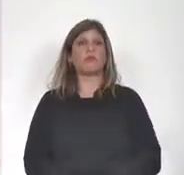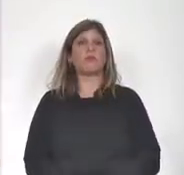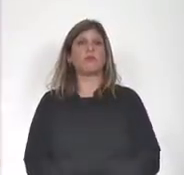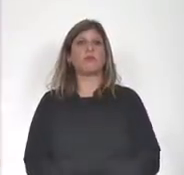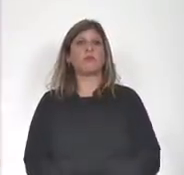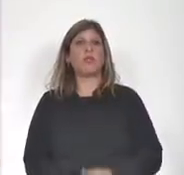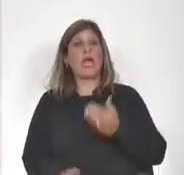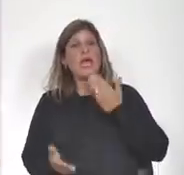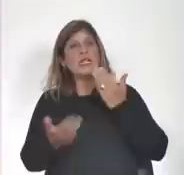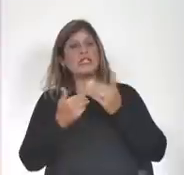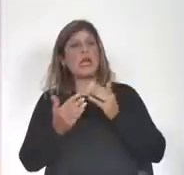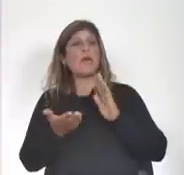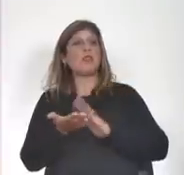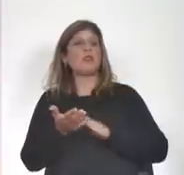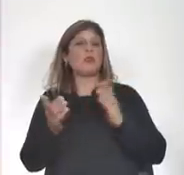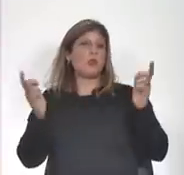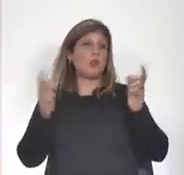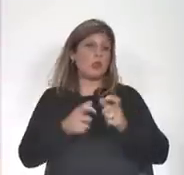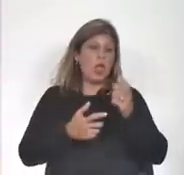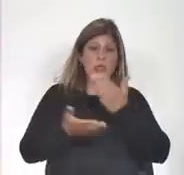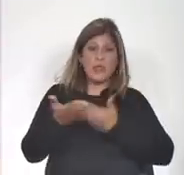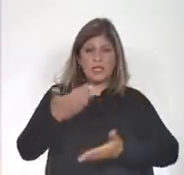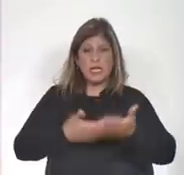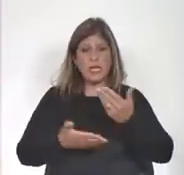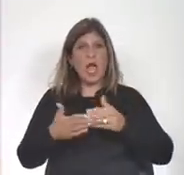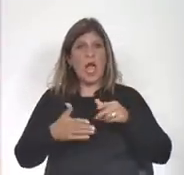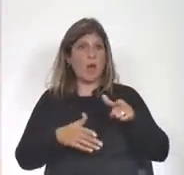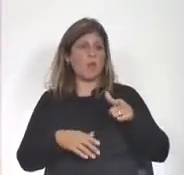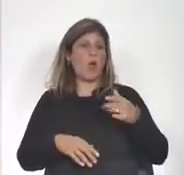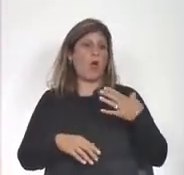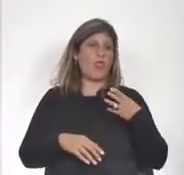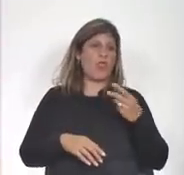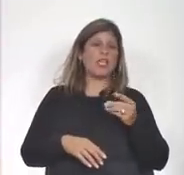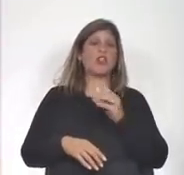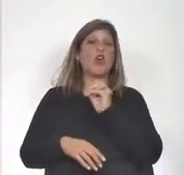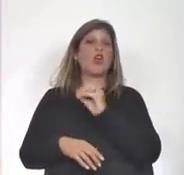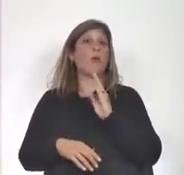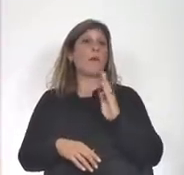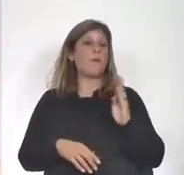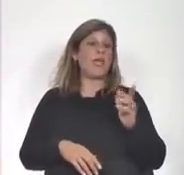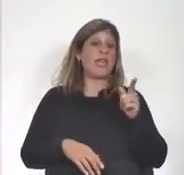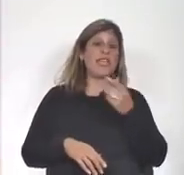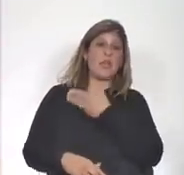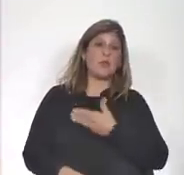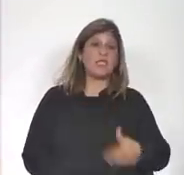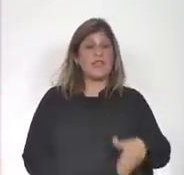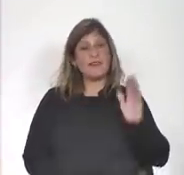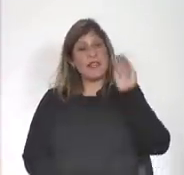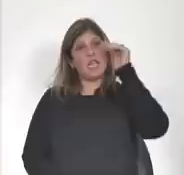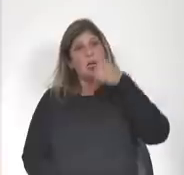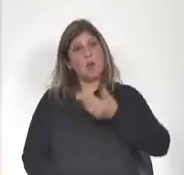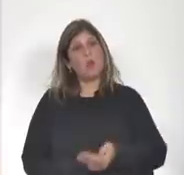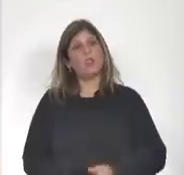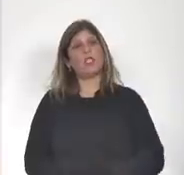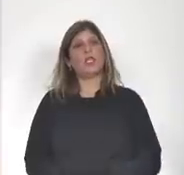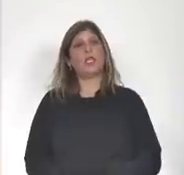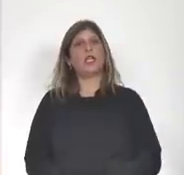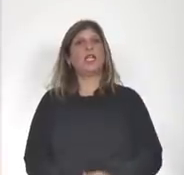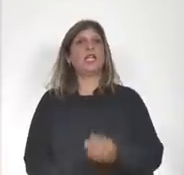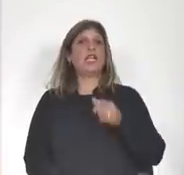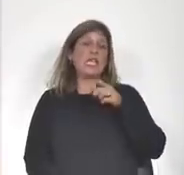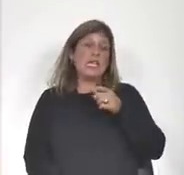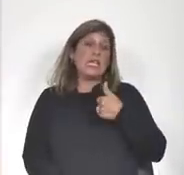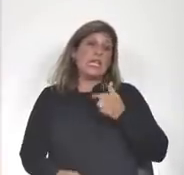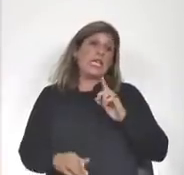se habla de una reunión o de un intercambio entre el Director de la OPP y el Presidente de la República que